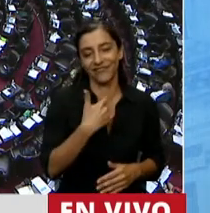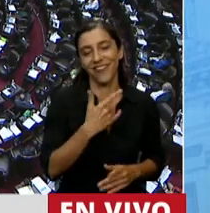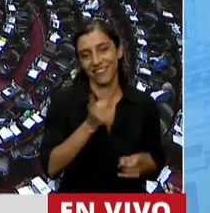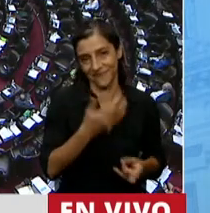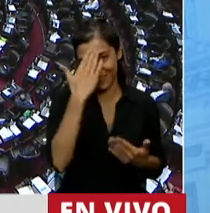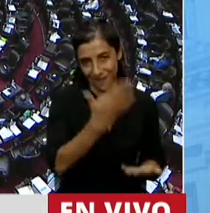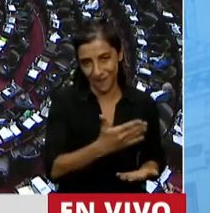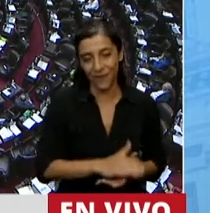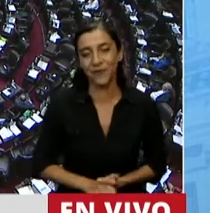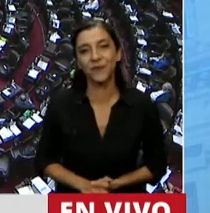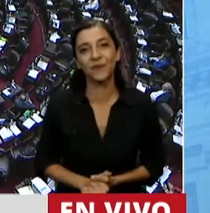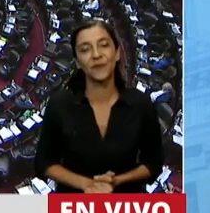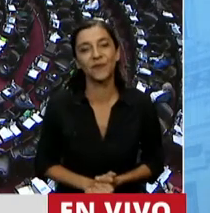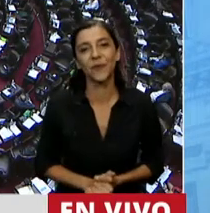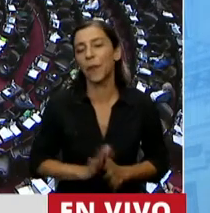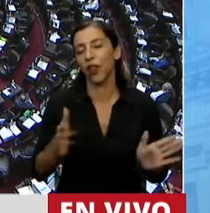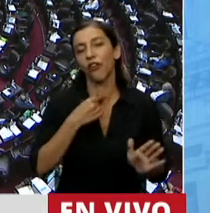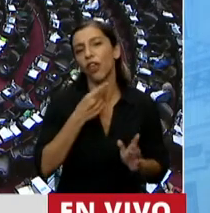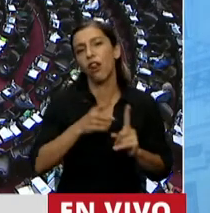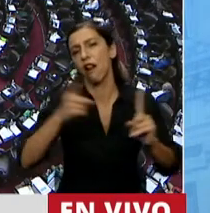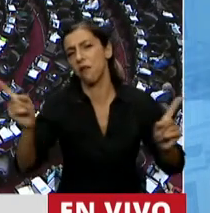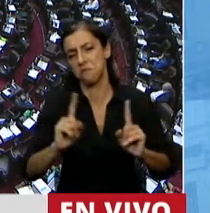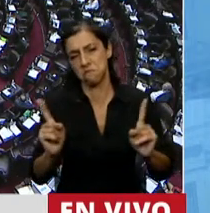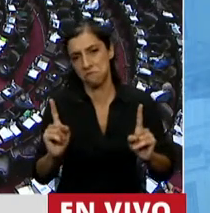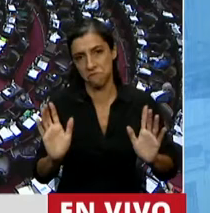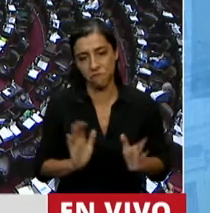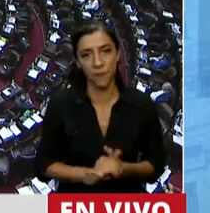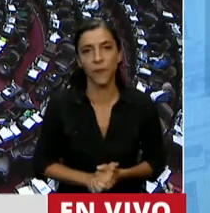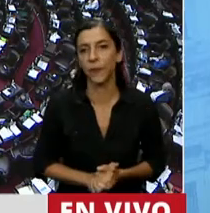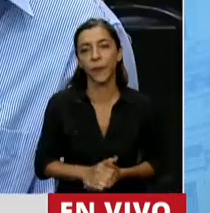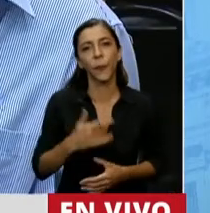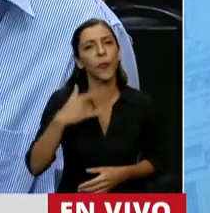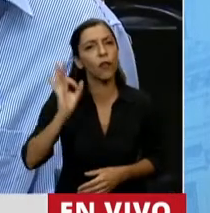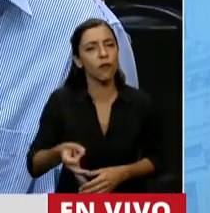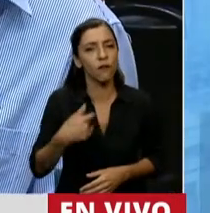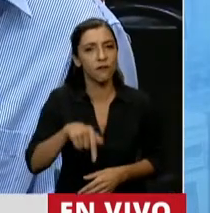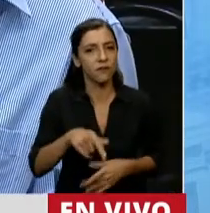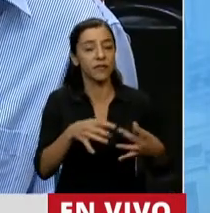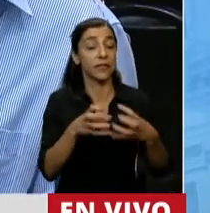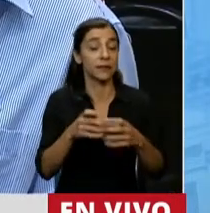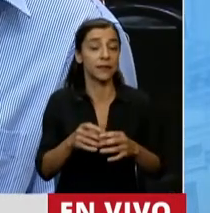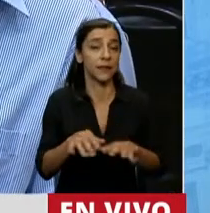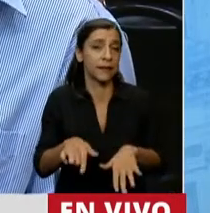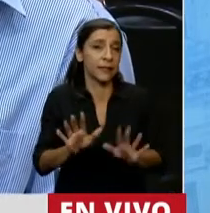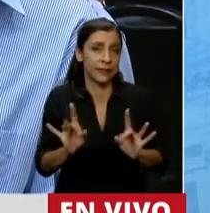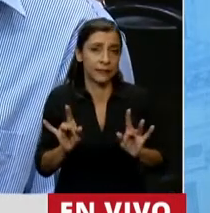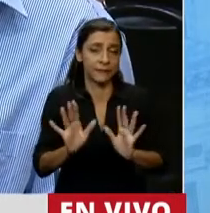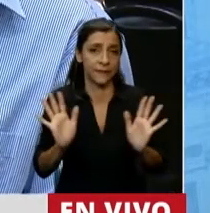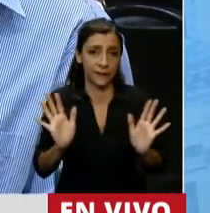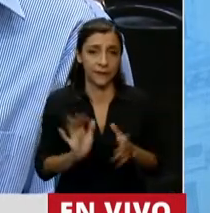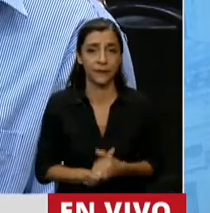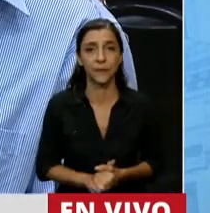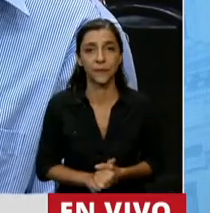Pero bueno, no quiero extenerme, Presidente. Este es un debate muy difícil porque